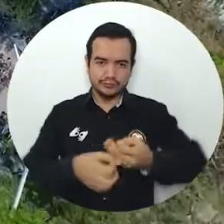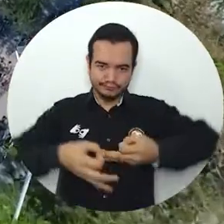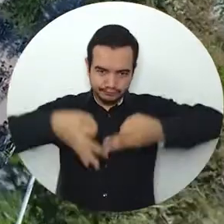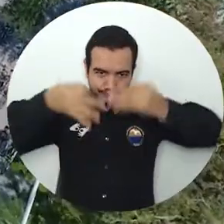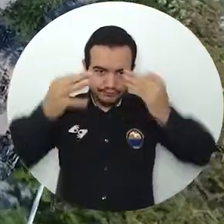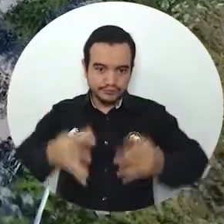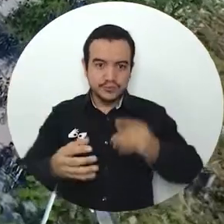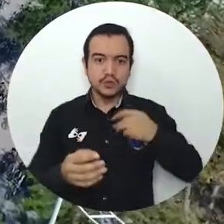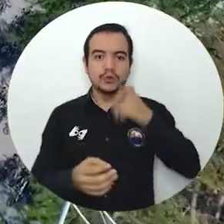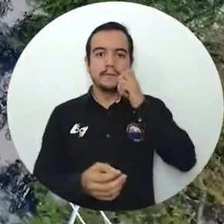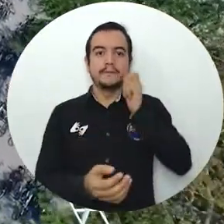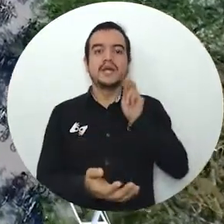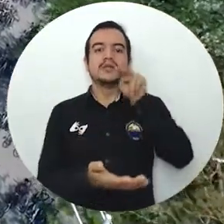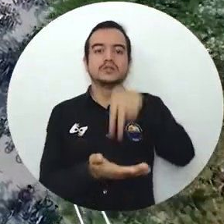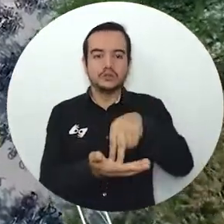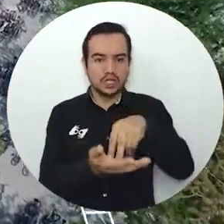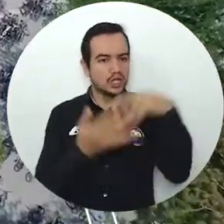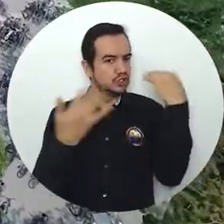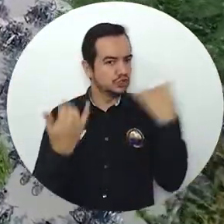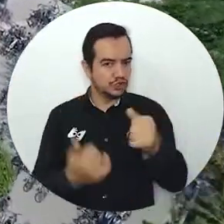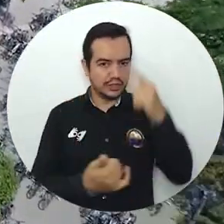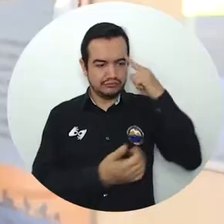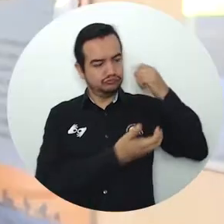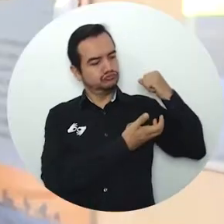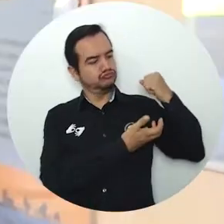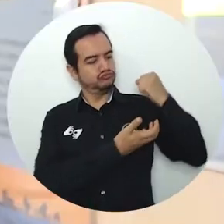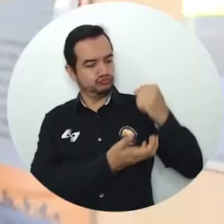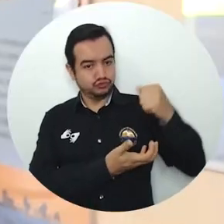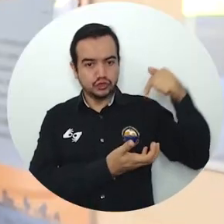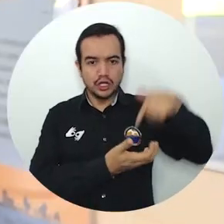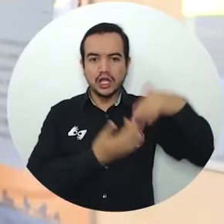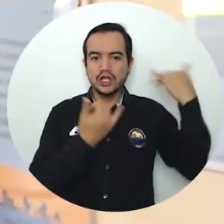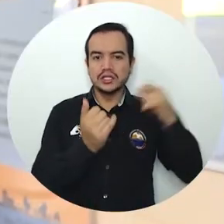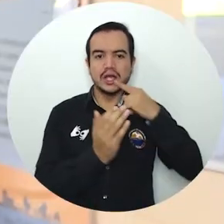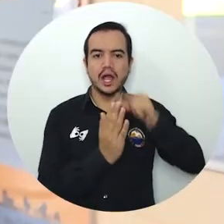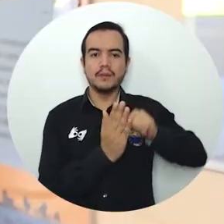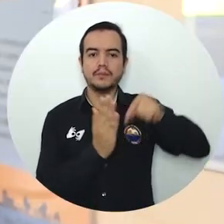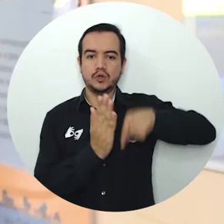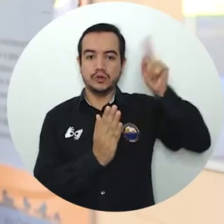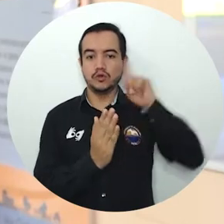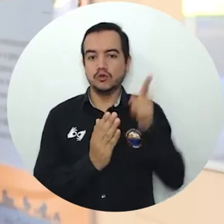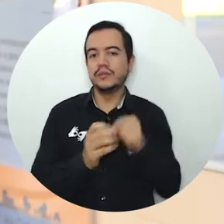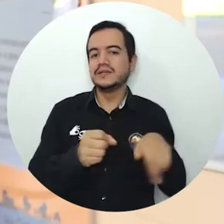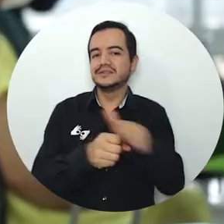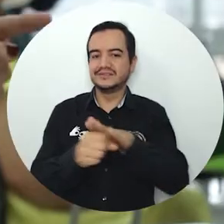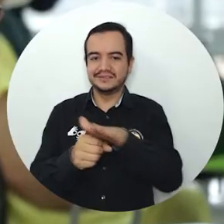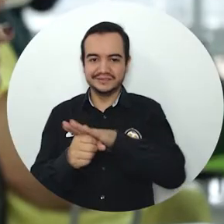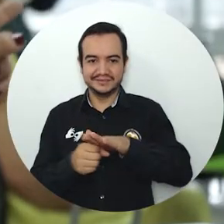entrante. Estamos muy contentos y el presupuesto se aprobó ajustándonos a todas esas circunstancias.